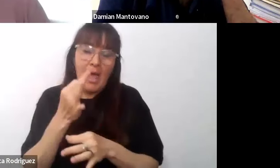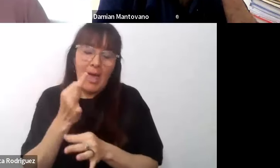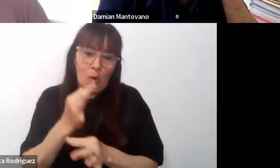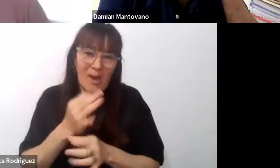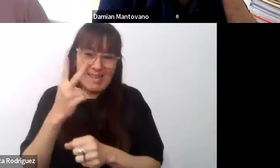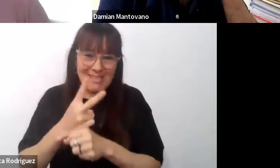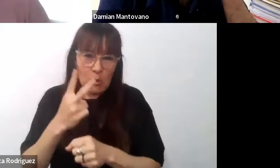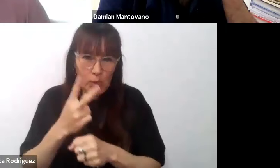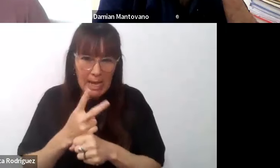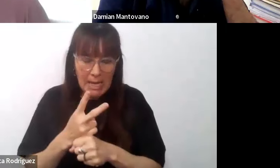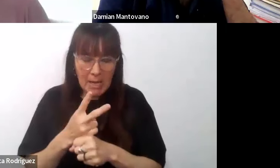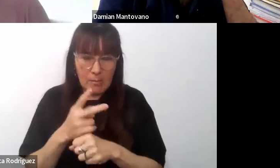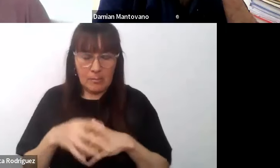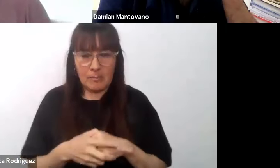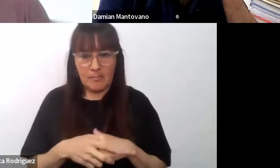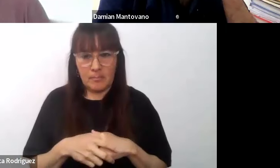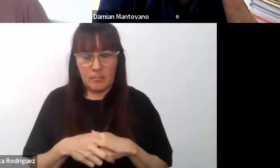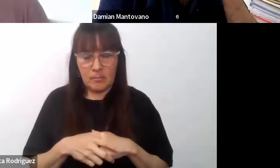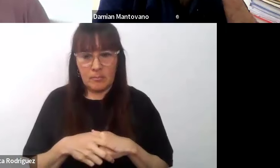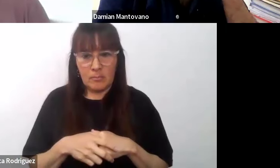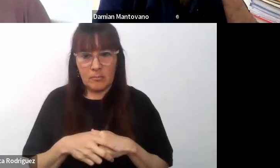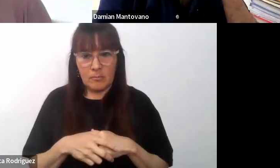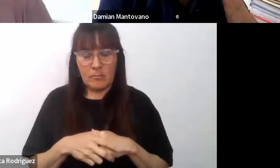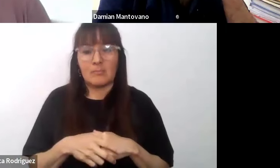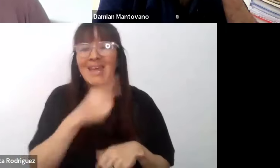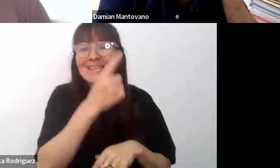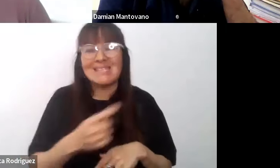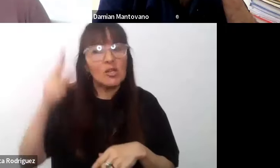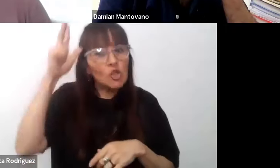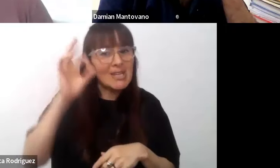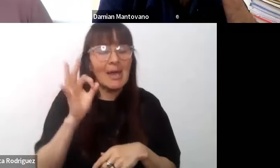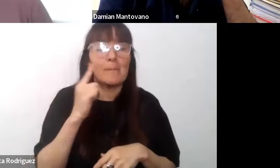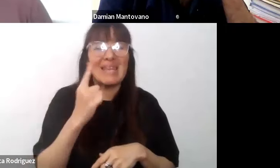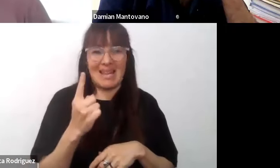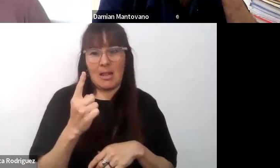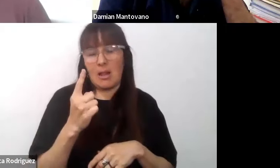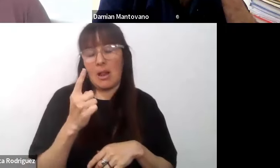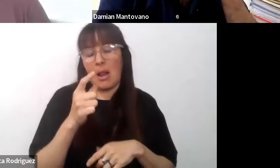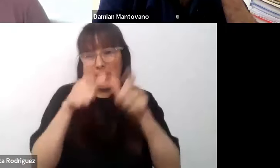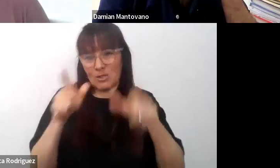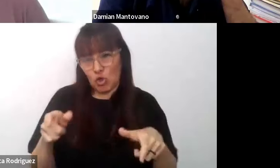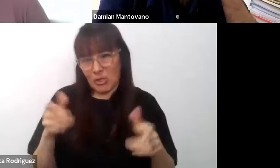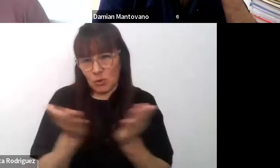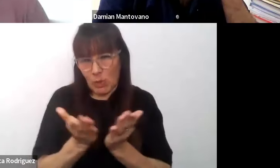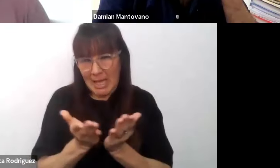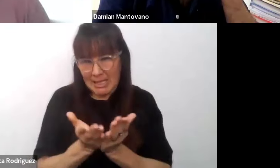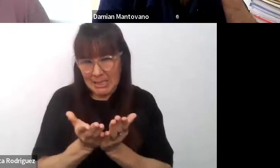hay 180.000 estudiantes adolescentes y ahí ha habido